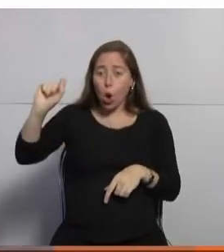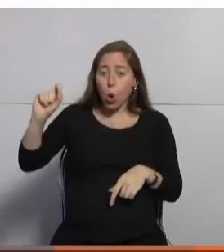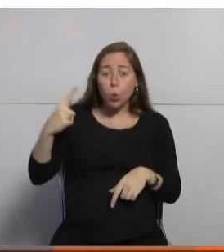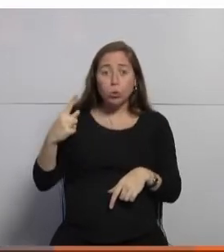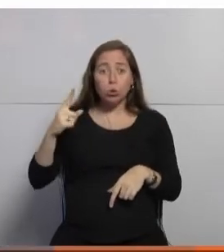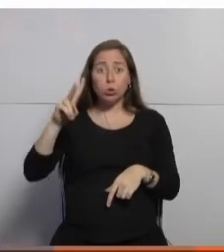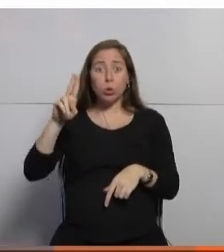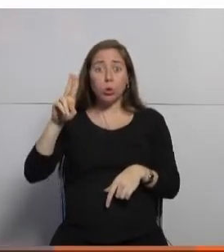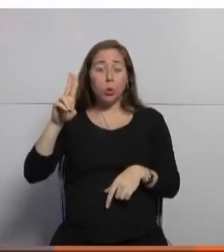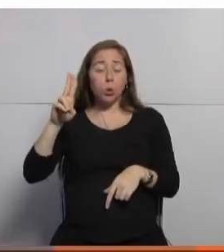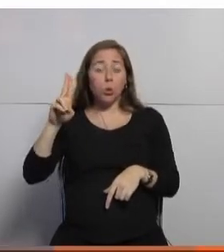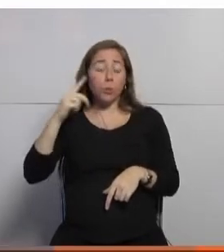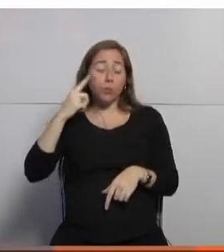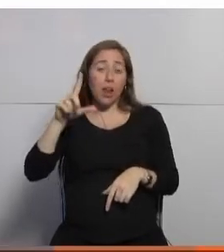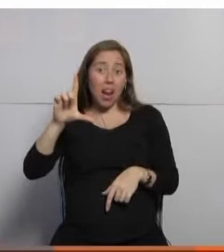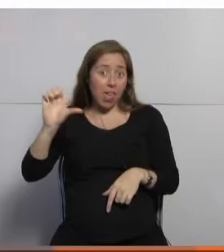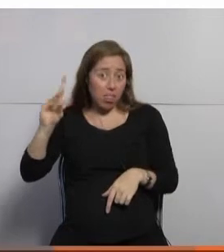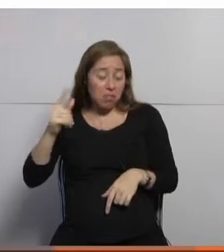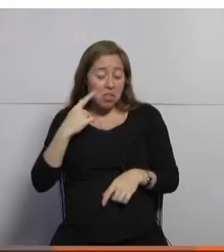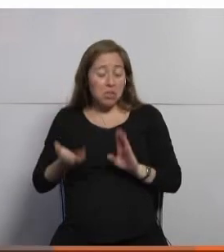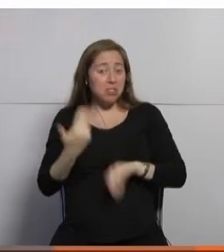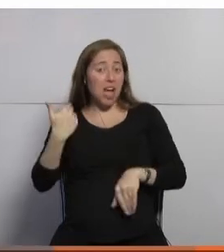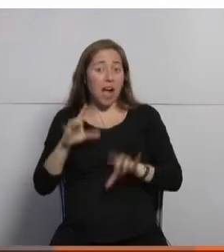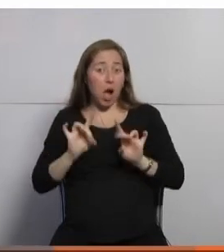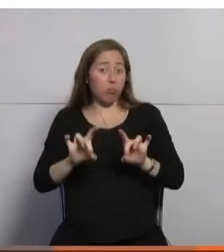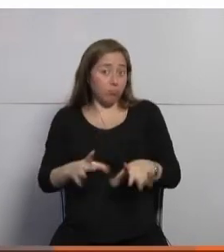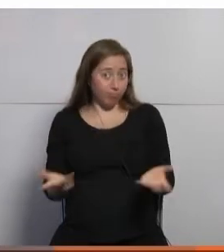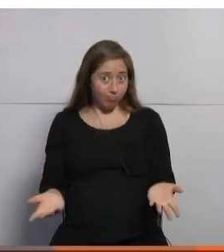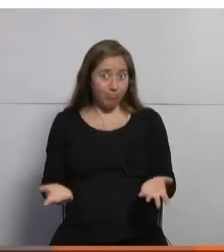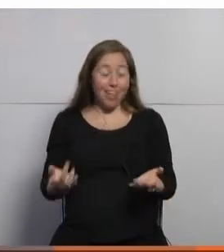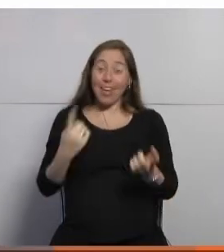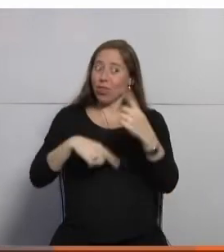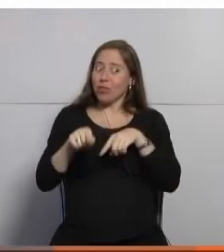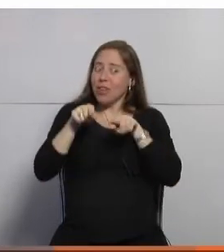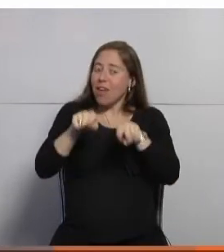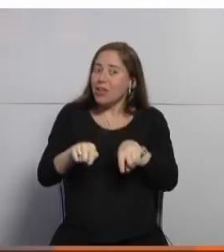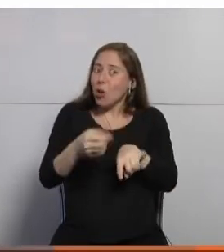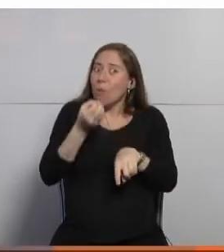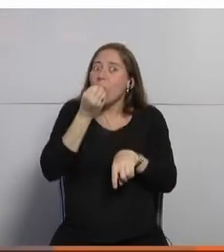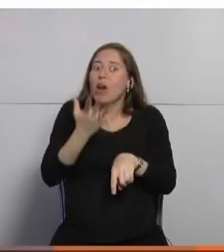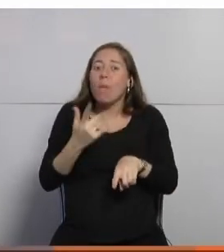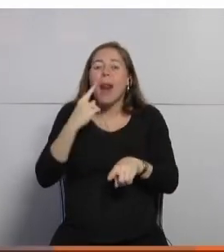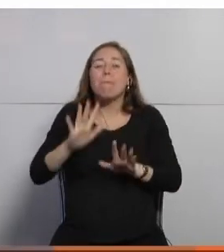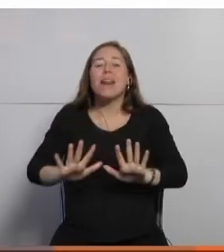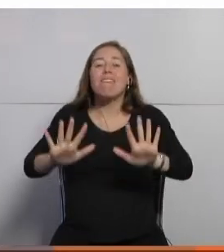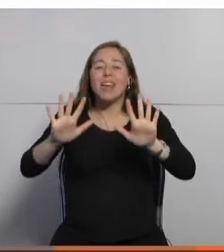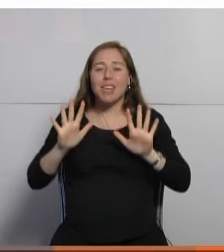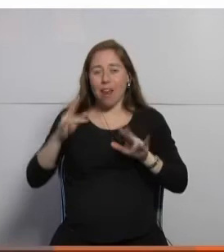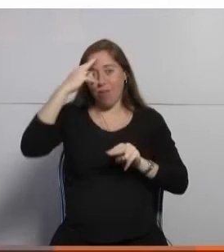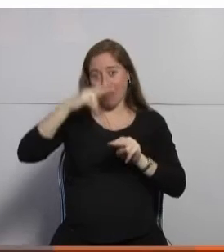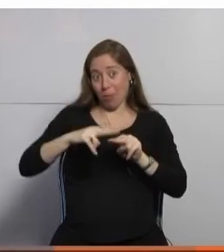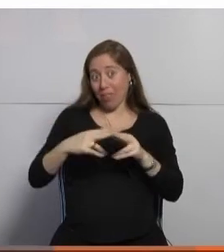eliminar cualquier contaminante que tenga el mismo y ayuda a la prevención de la enfermedad